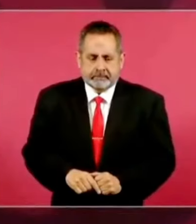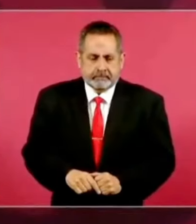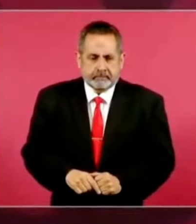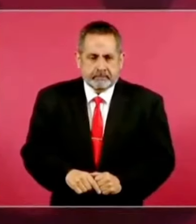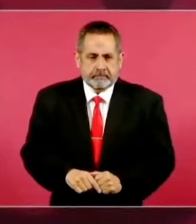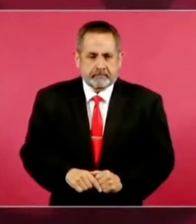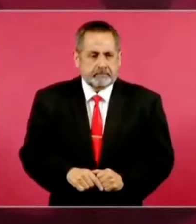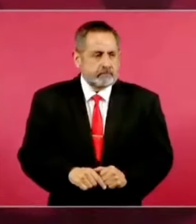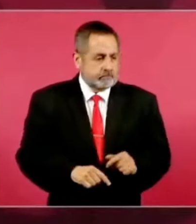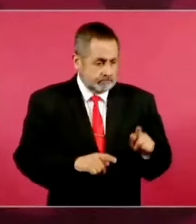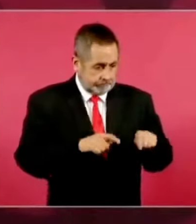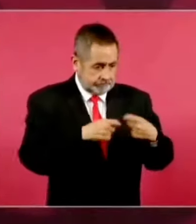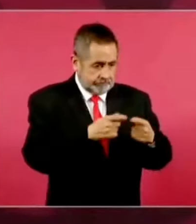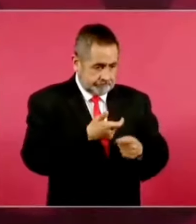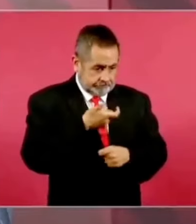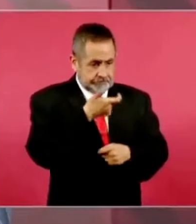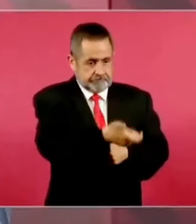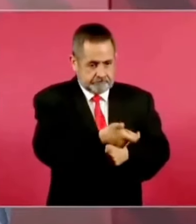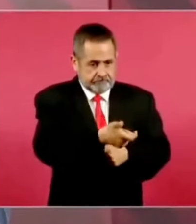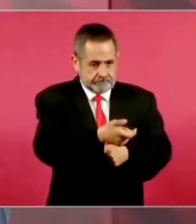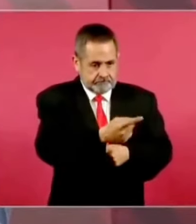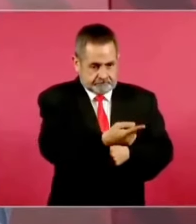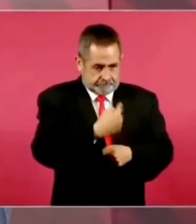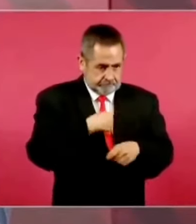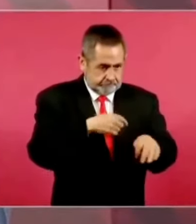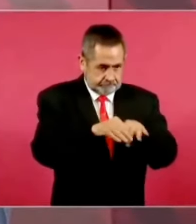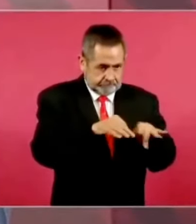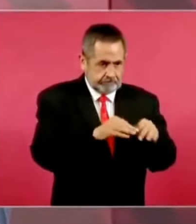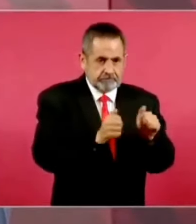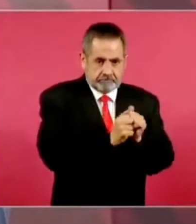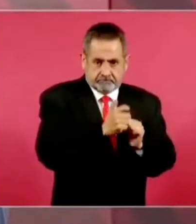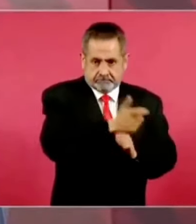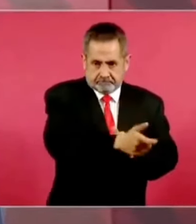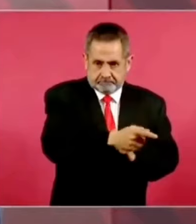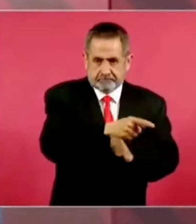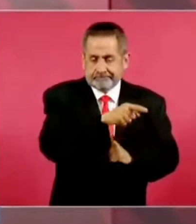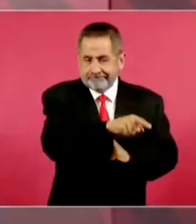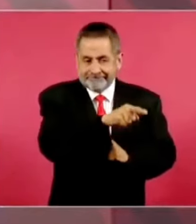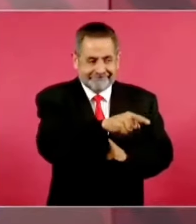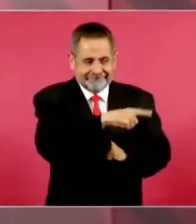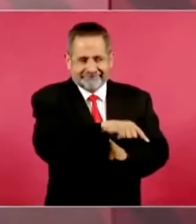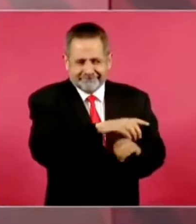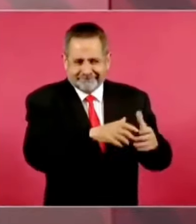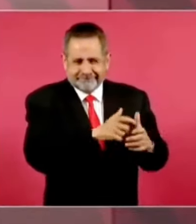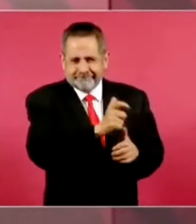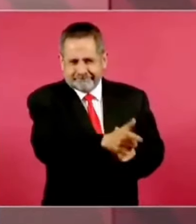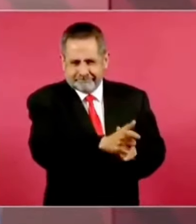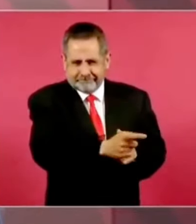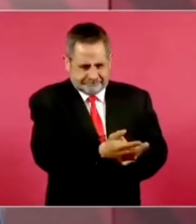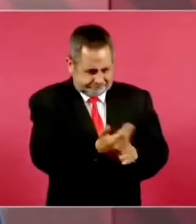Lo contrataron o lo convencieron